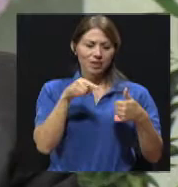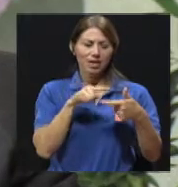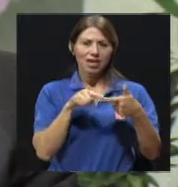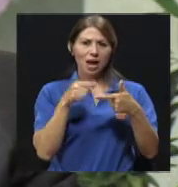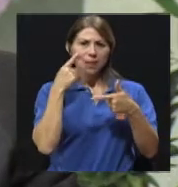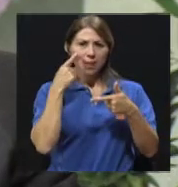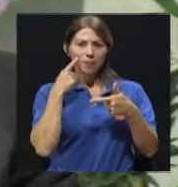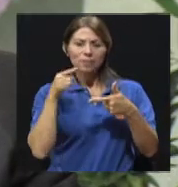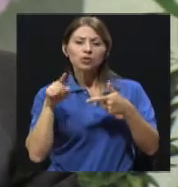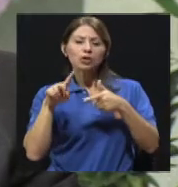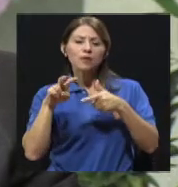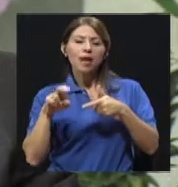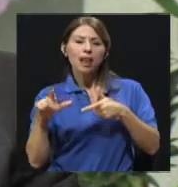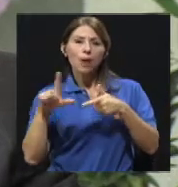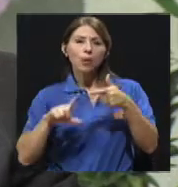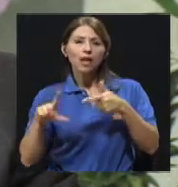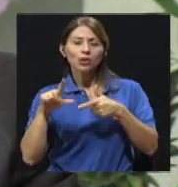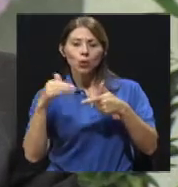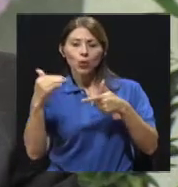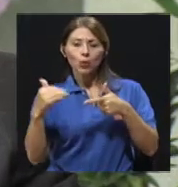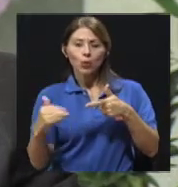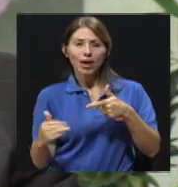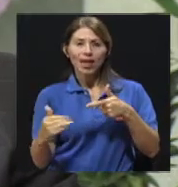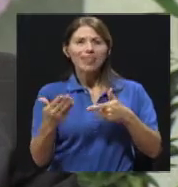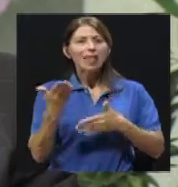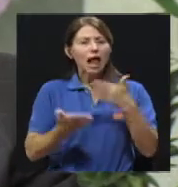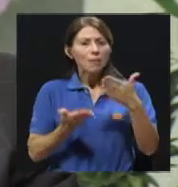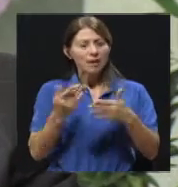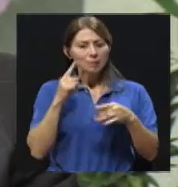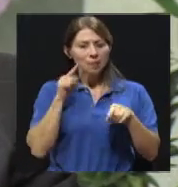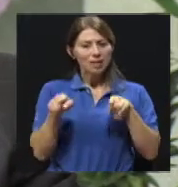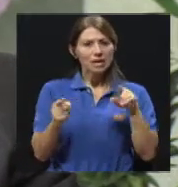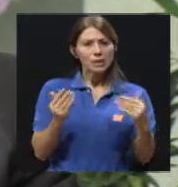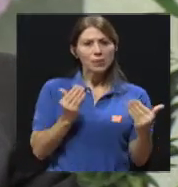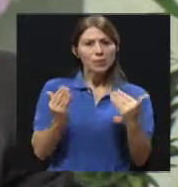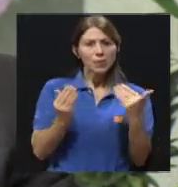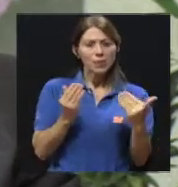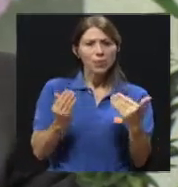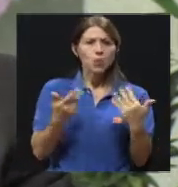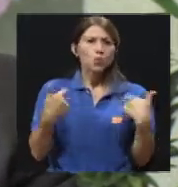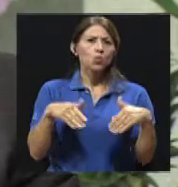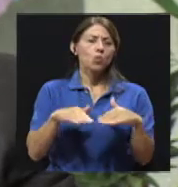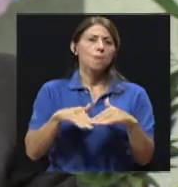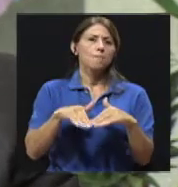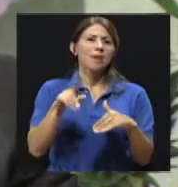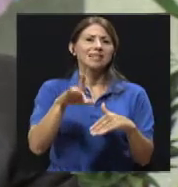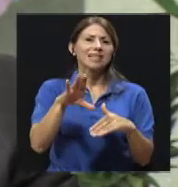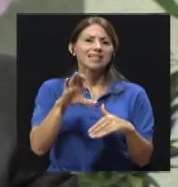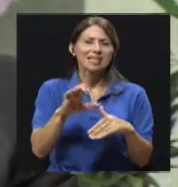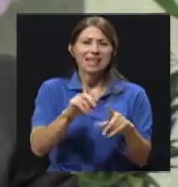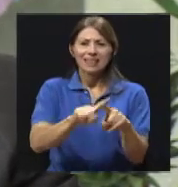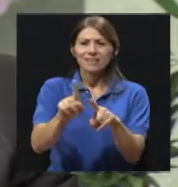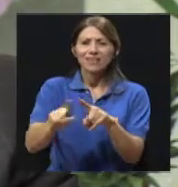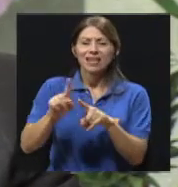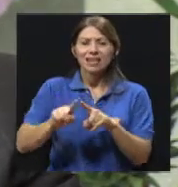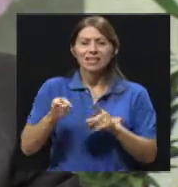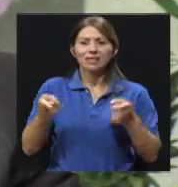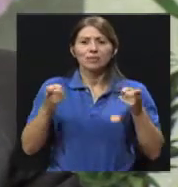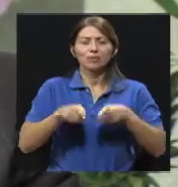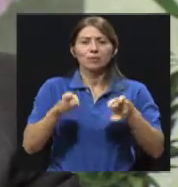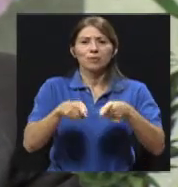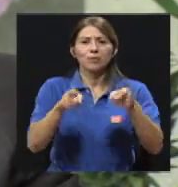gabinete, probablemente va a encontrar más de 100 alteraciones que va a tener un individuo con apendicitis aguda.